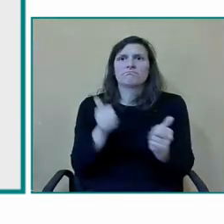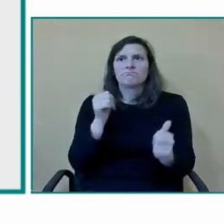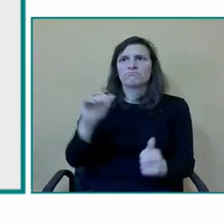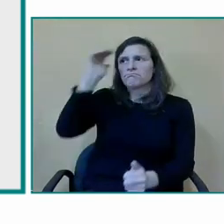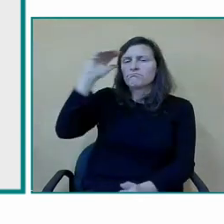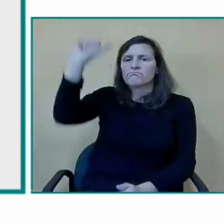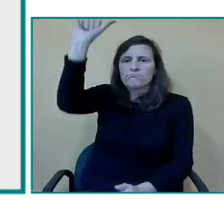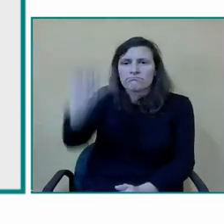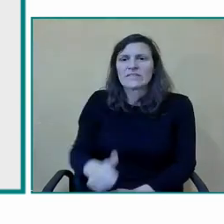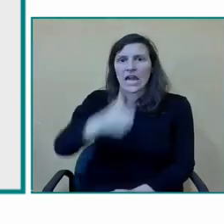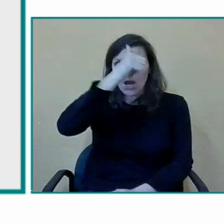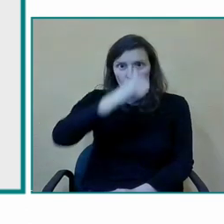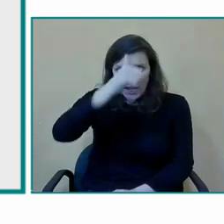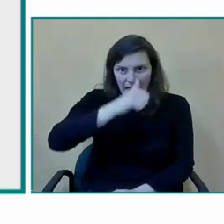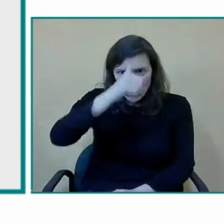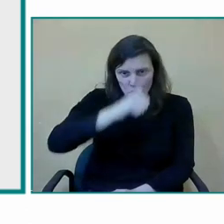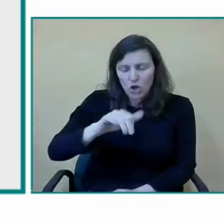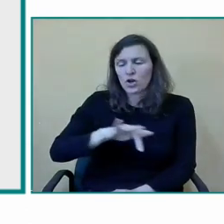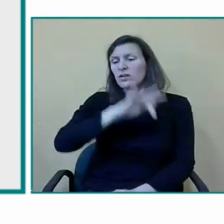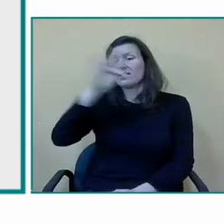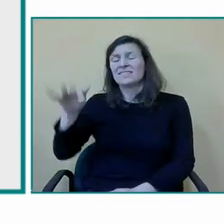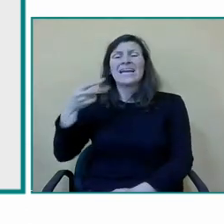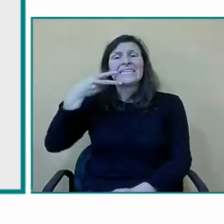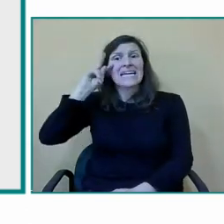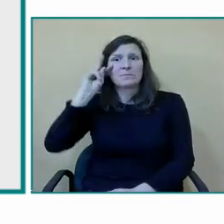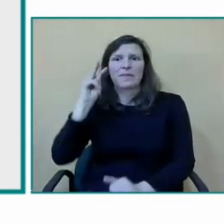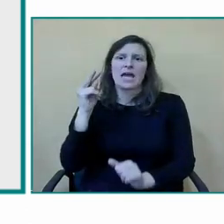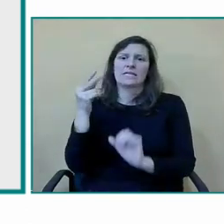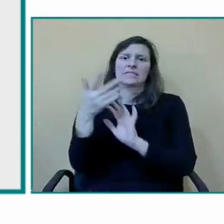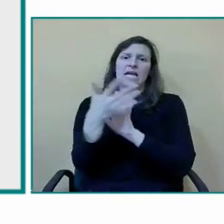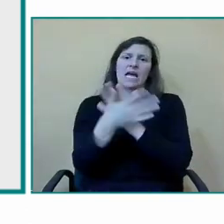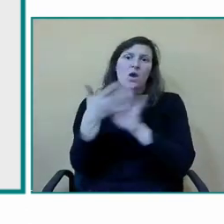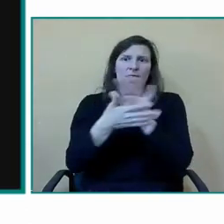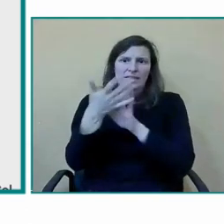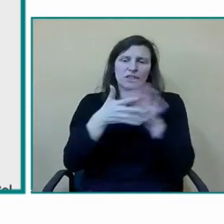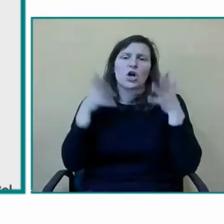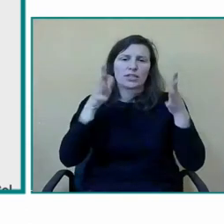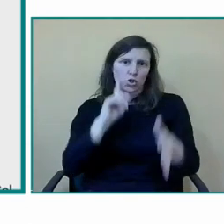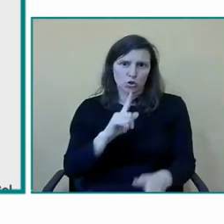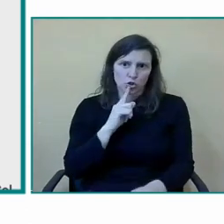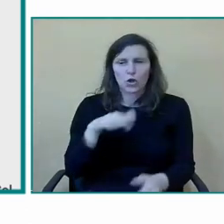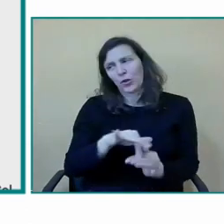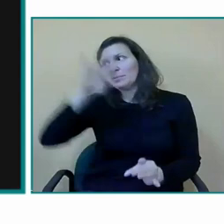mi compañero Eugenio Garrán asesor especialista en lengua de signos muchas gracias